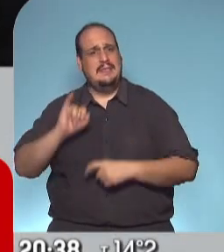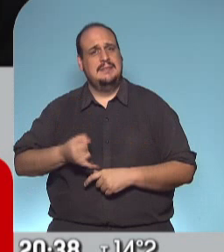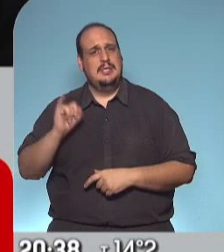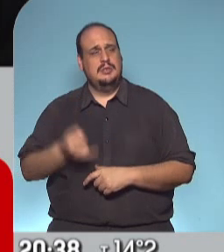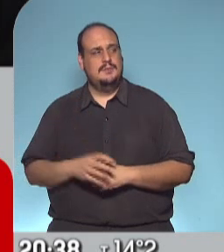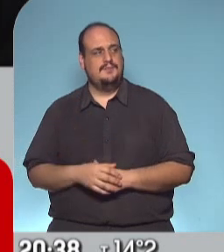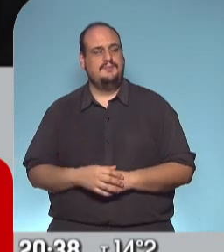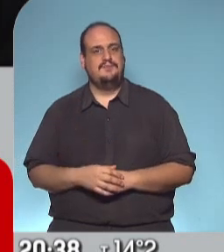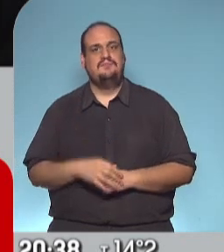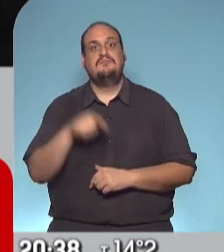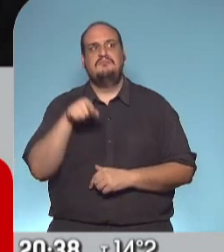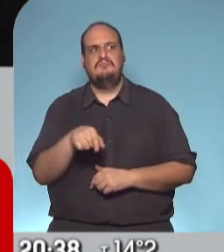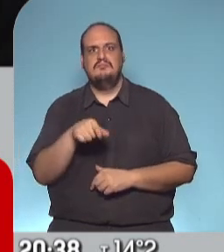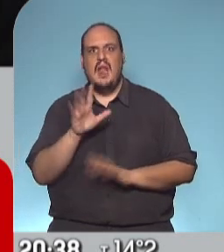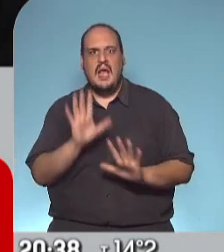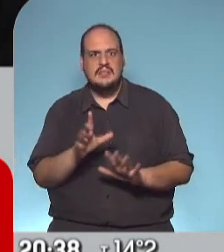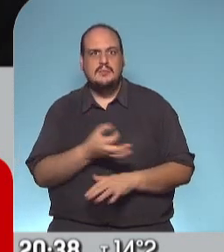¿Es correcta la lectura?